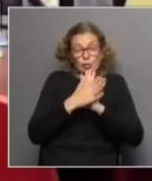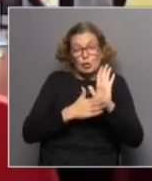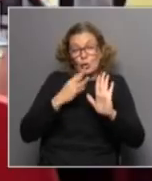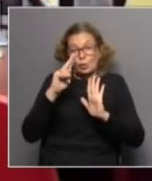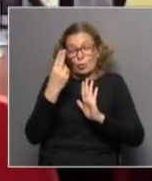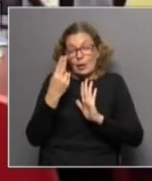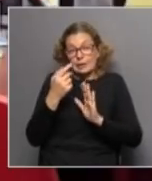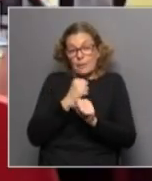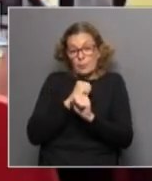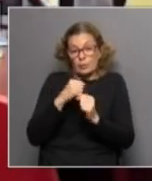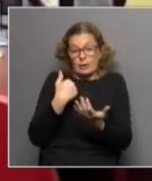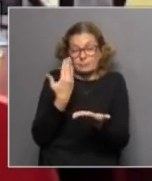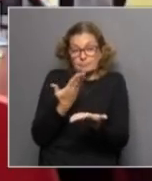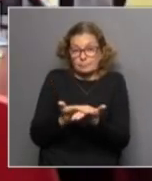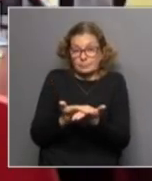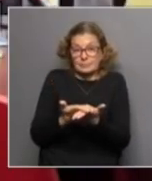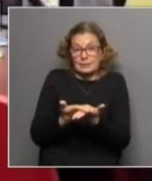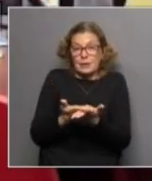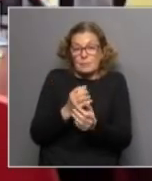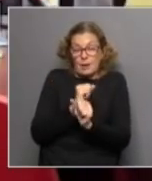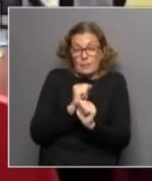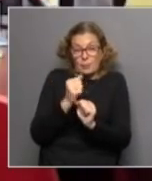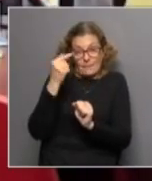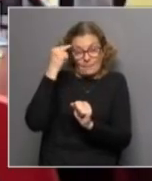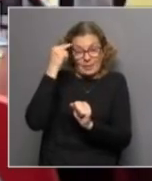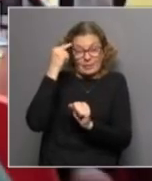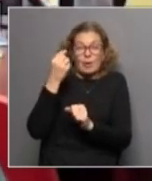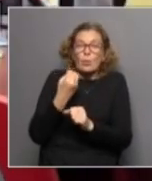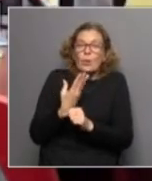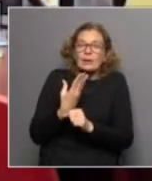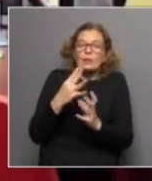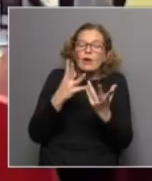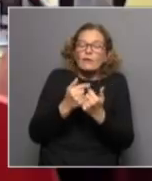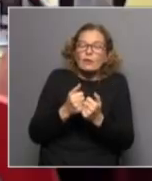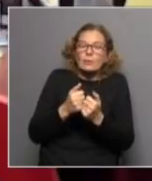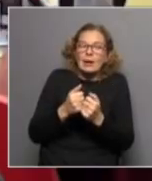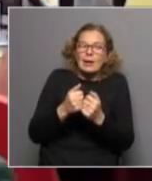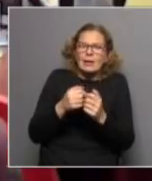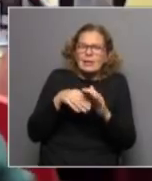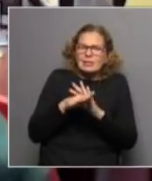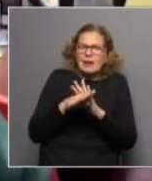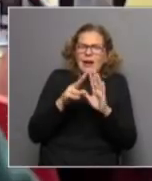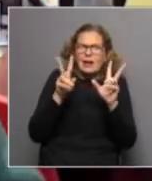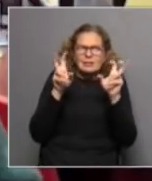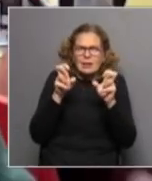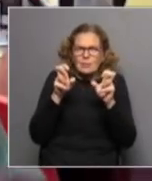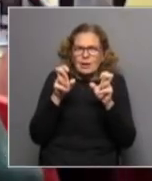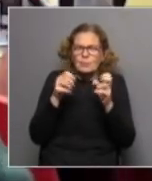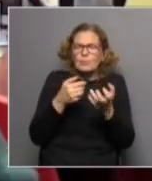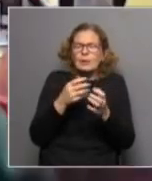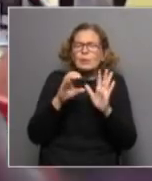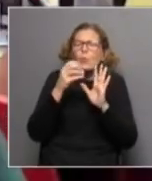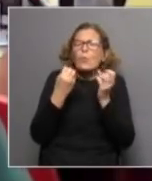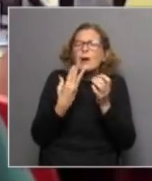pudiera ponerse sobre la mesa tanto para poder pensar cuáles son las metodologías de abordaje como también cuáles tendrían que ser las